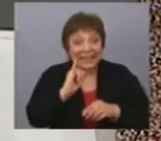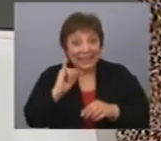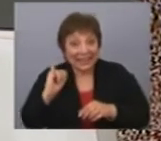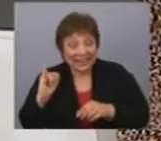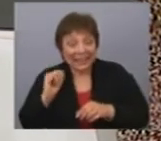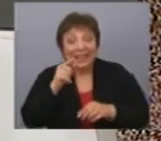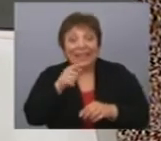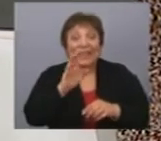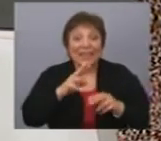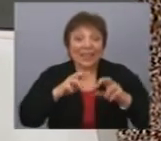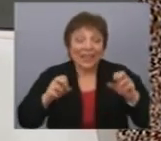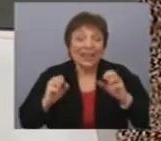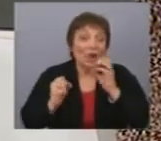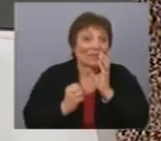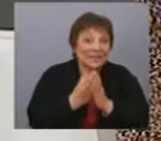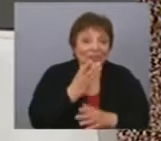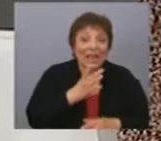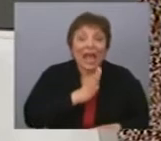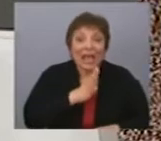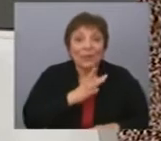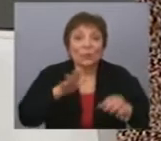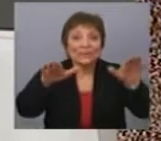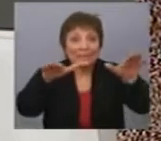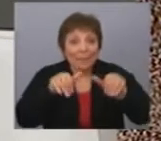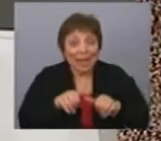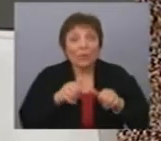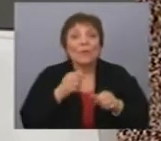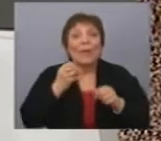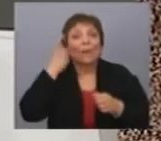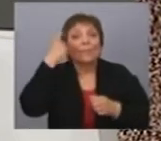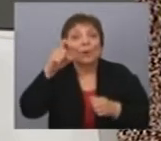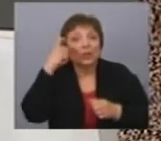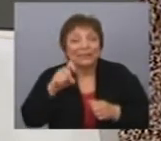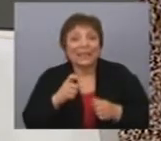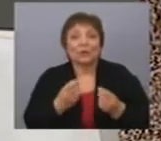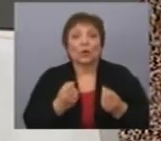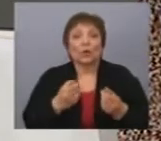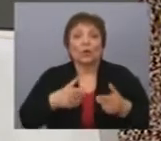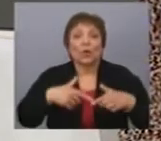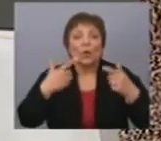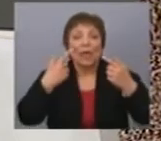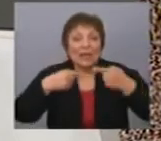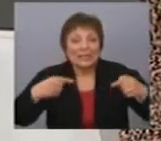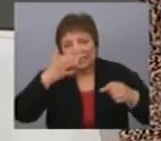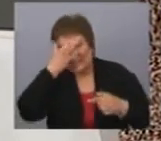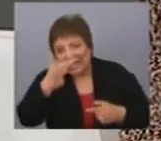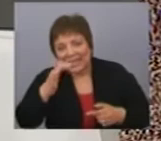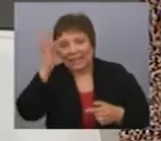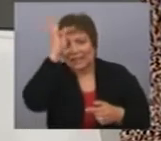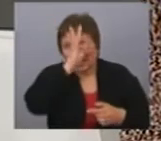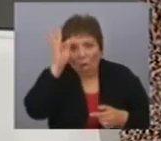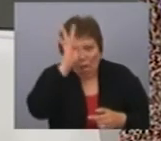Nacional de Investigación e Innovación, tiene una convocatoria a proyectos de popularización de ciencia, de tecnología y de